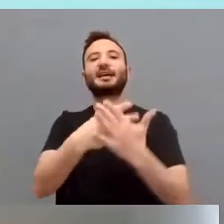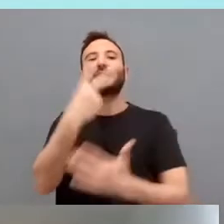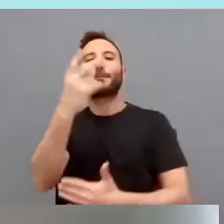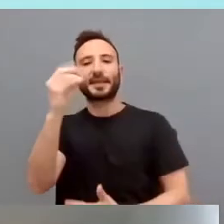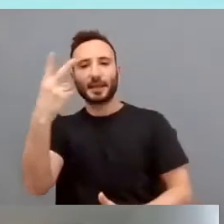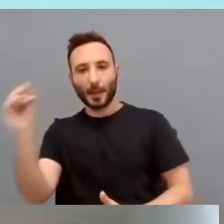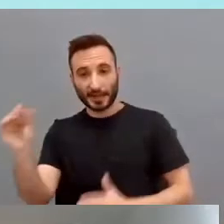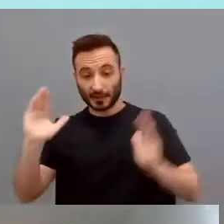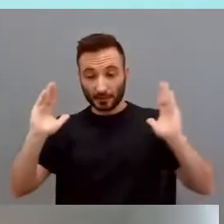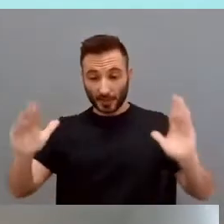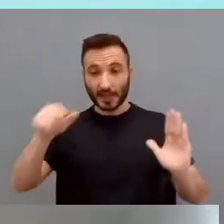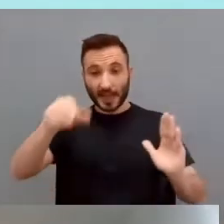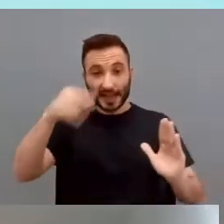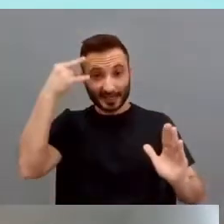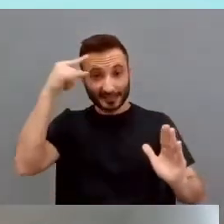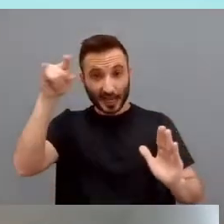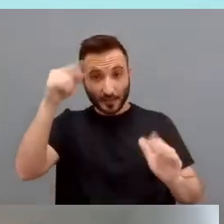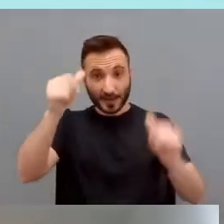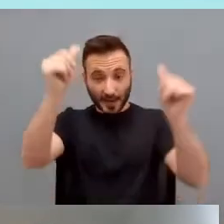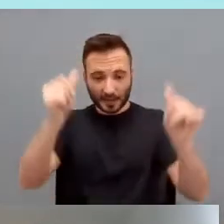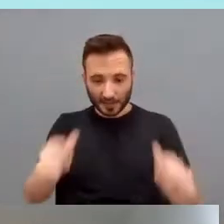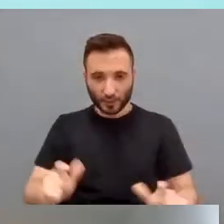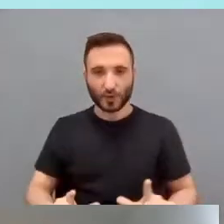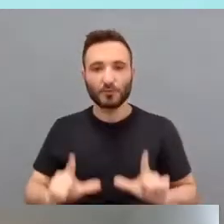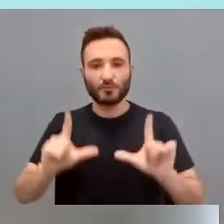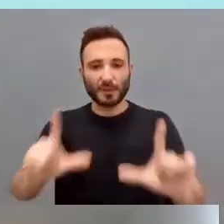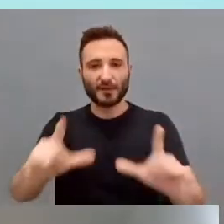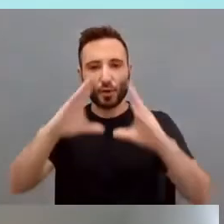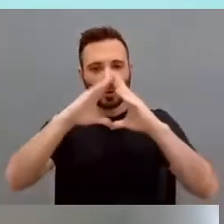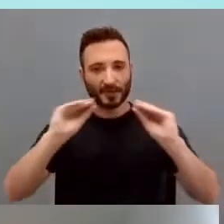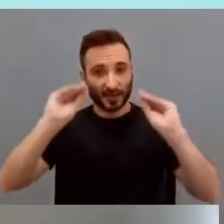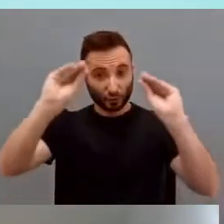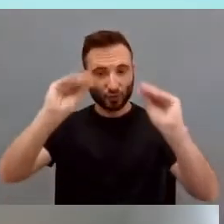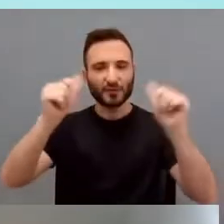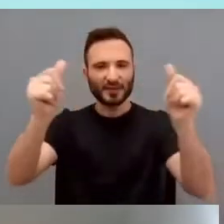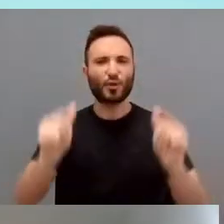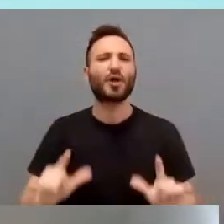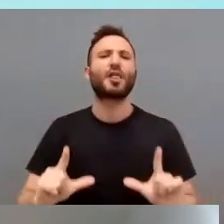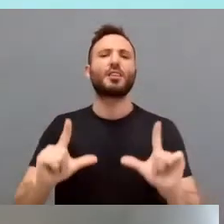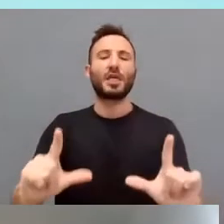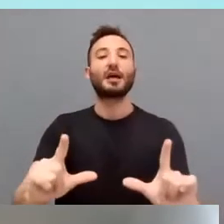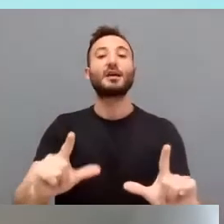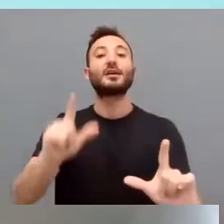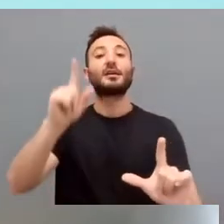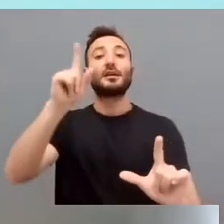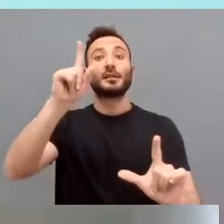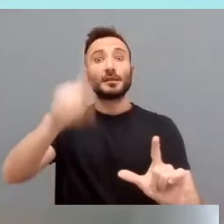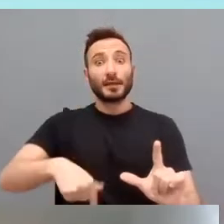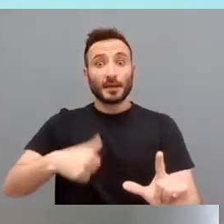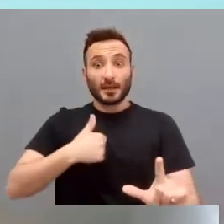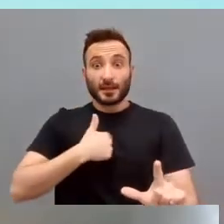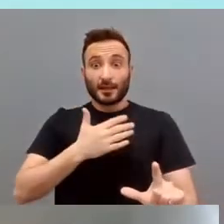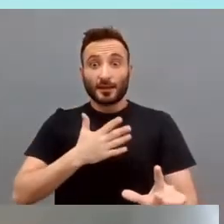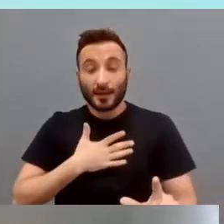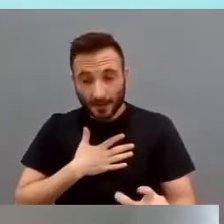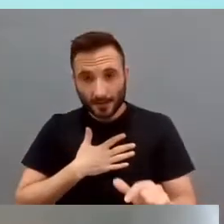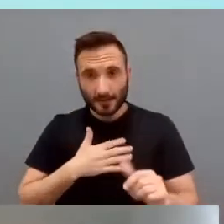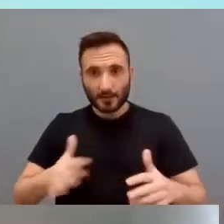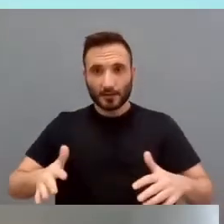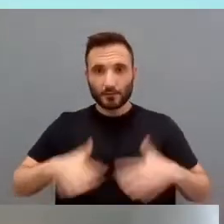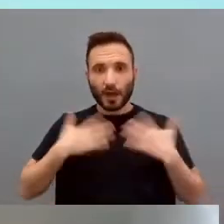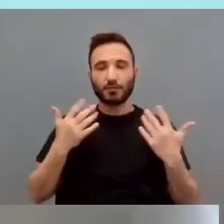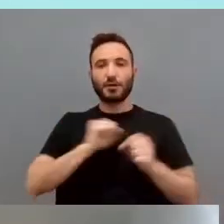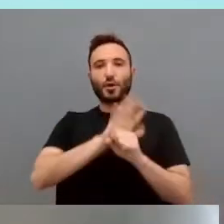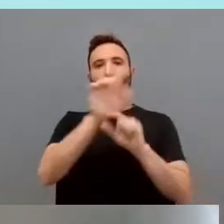da ese título, hasta el 2020 que tuvimos que, de la noche a la mañana, entrar en esas pantallas por las que